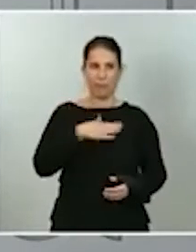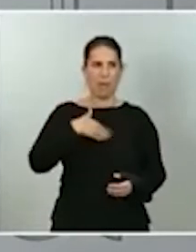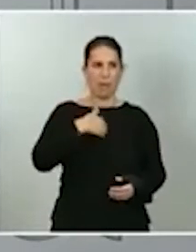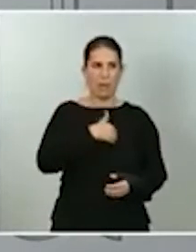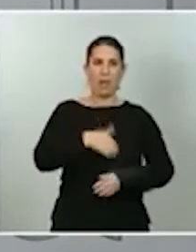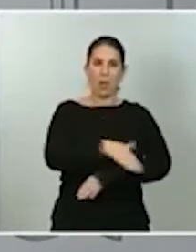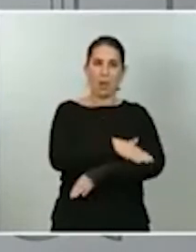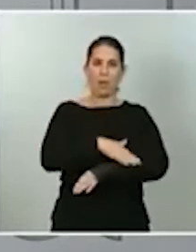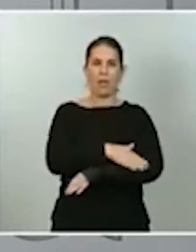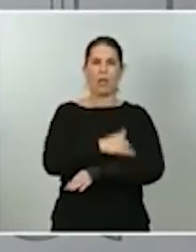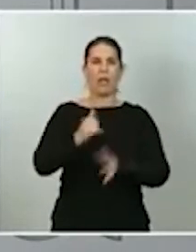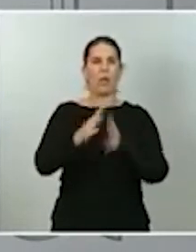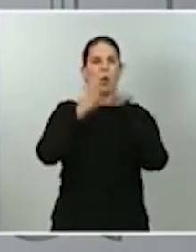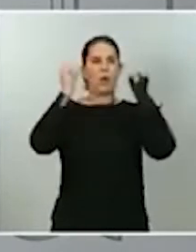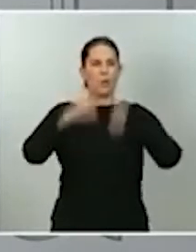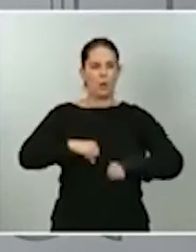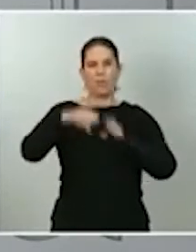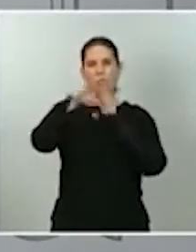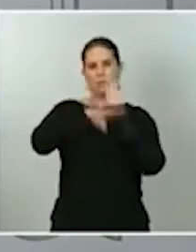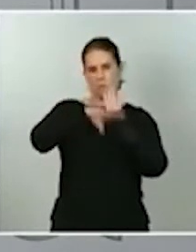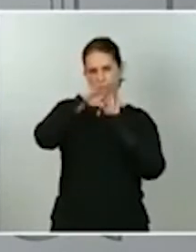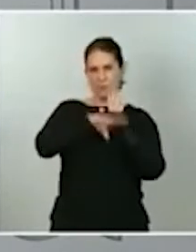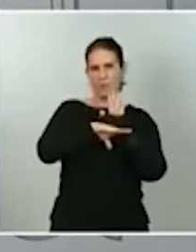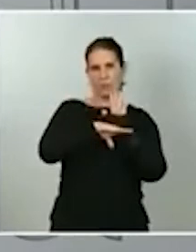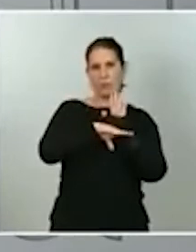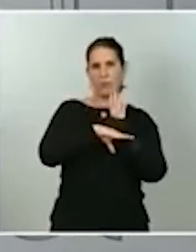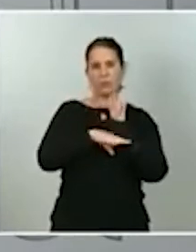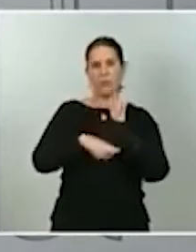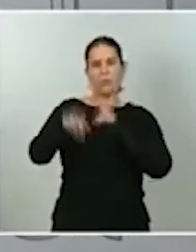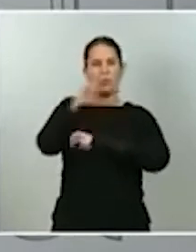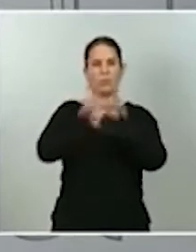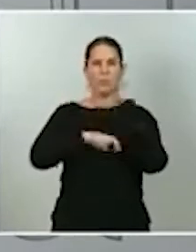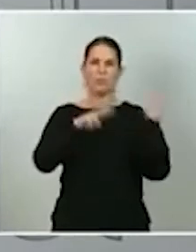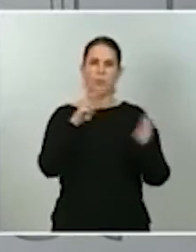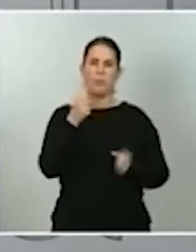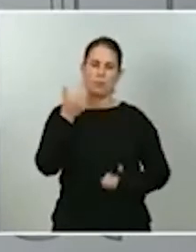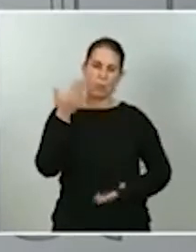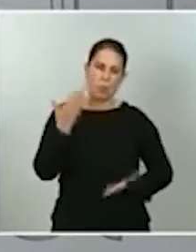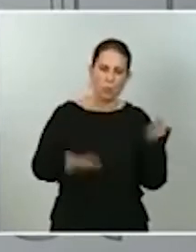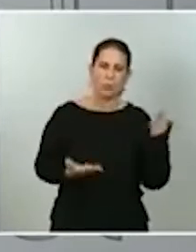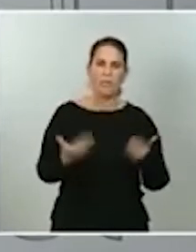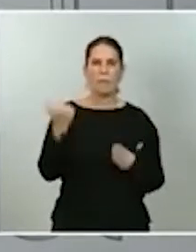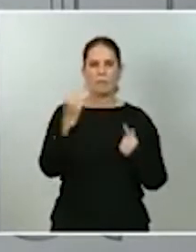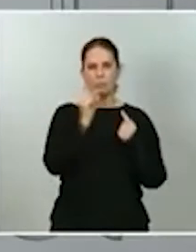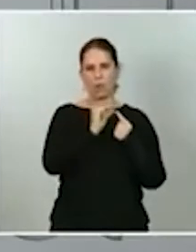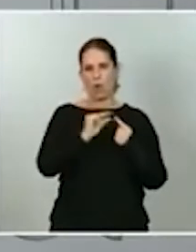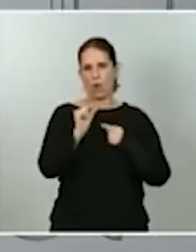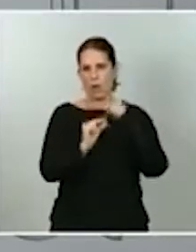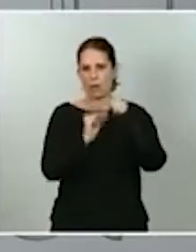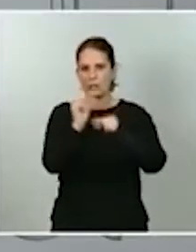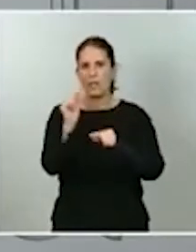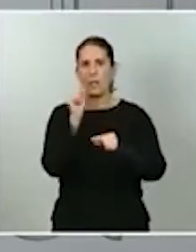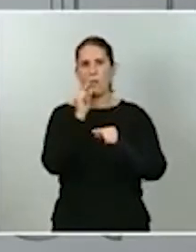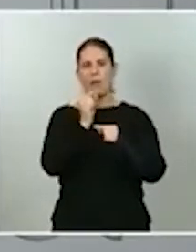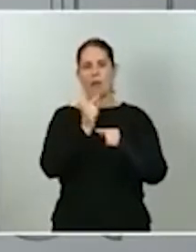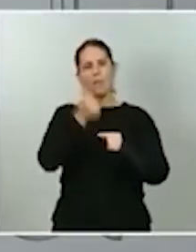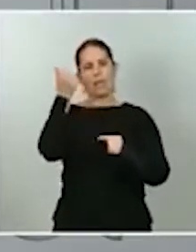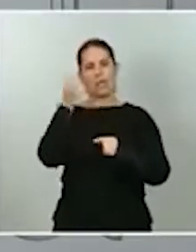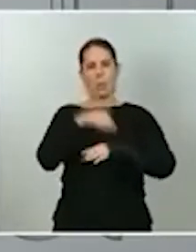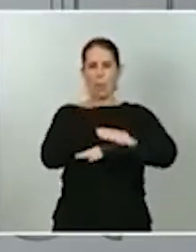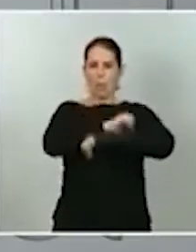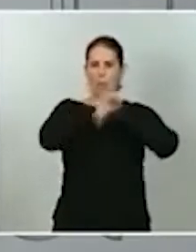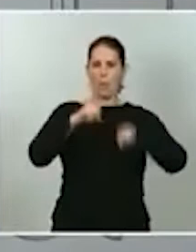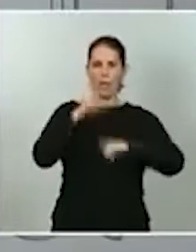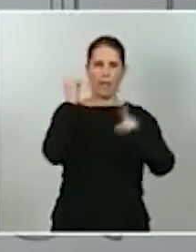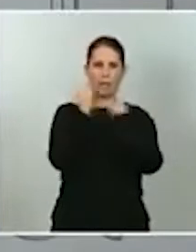en donde perseguimos una fiscalidad más justa, más progresiva, que amplíe nuestras bases a través de la lucha contra el fraude fiscal, el combate